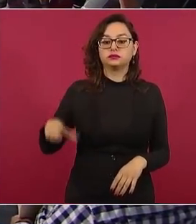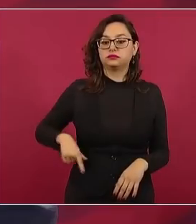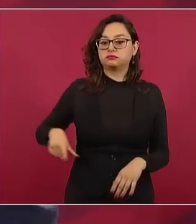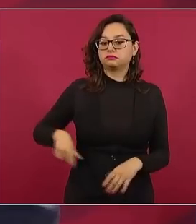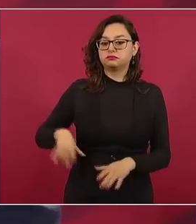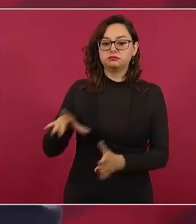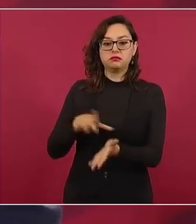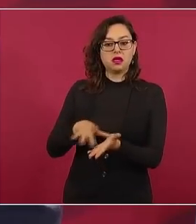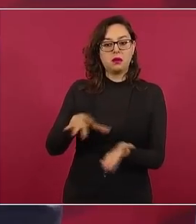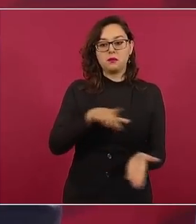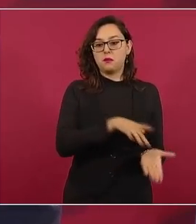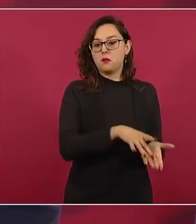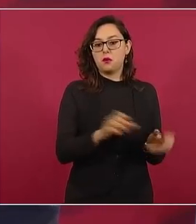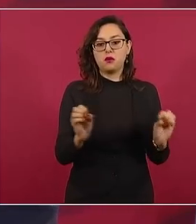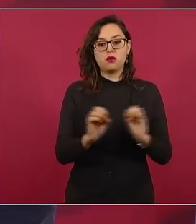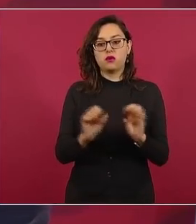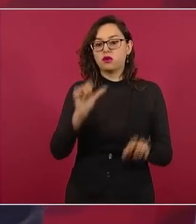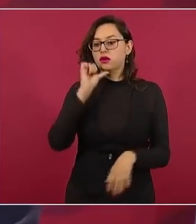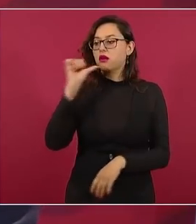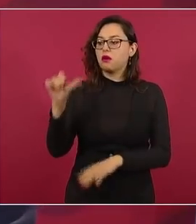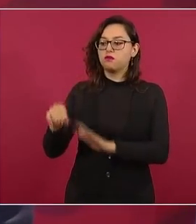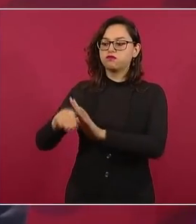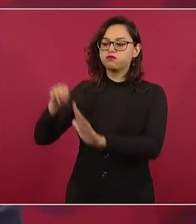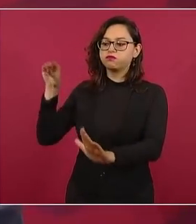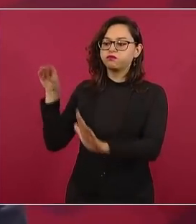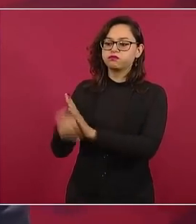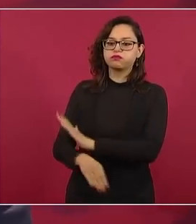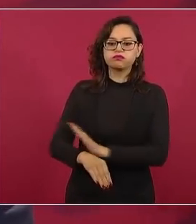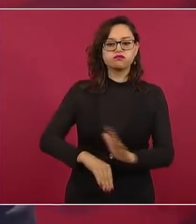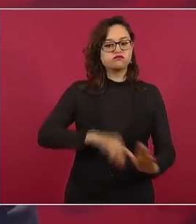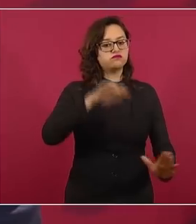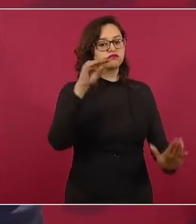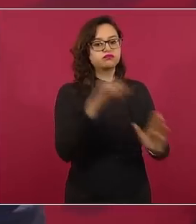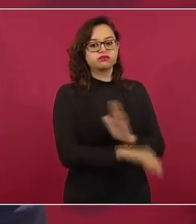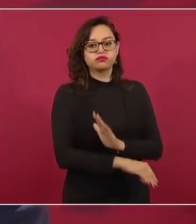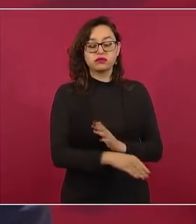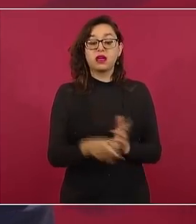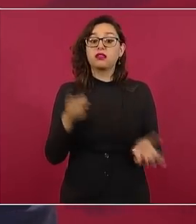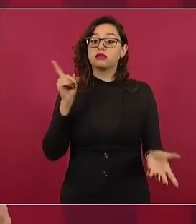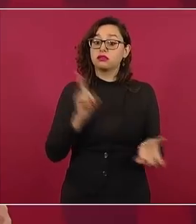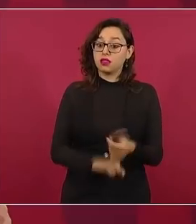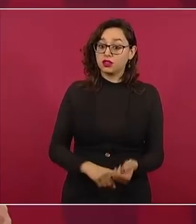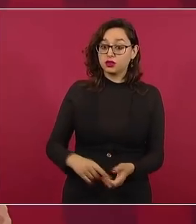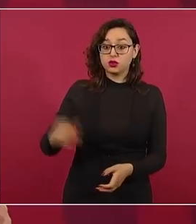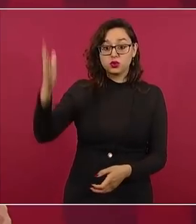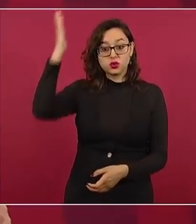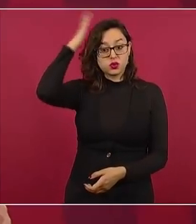estaban destruyendo con la complicidad de los dirigentes sindicales.